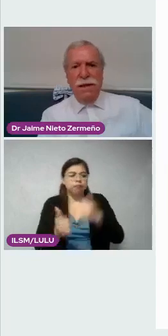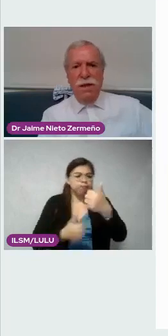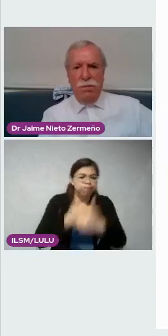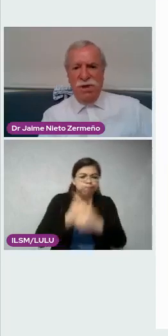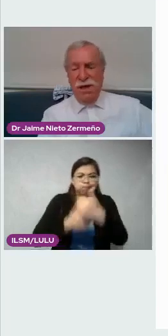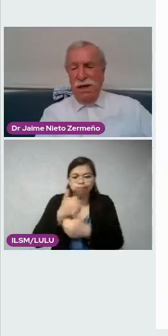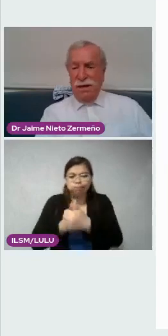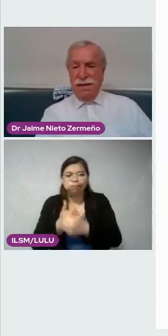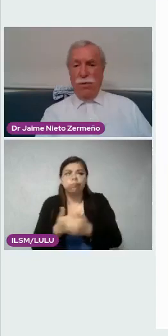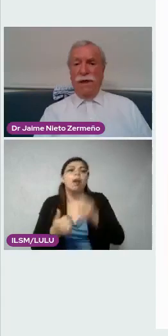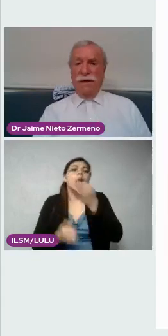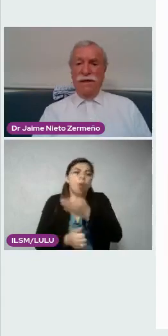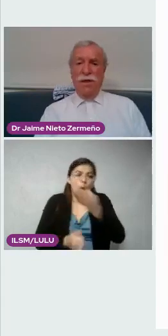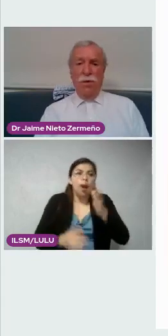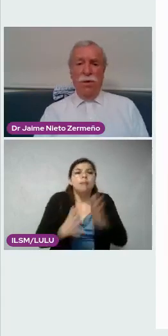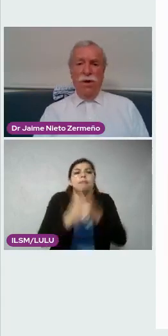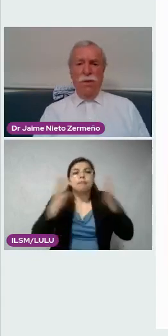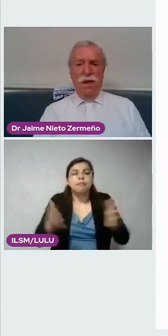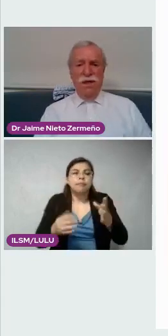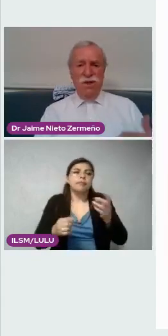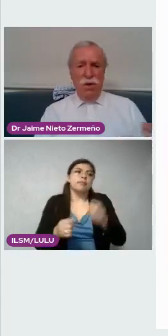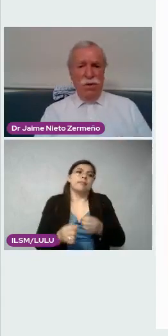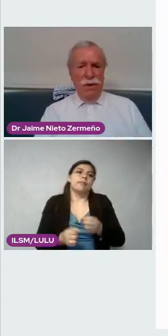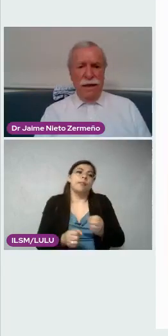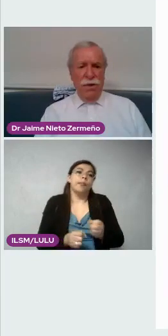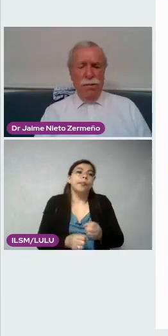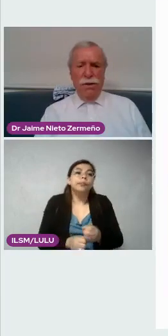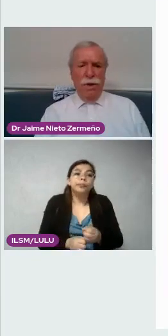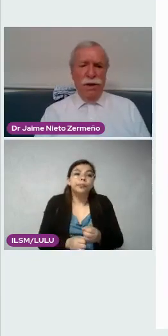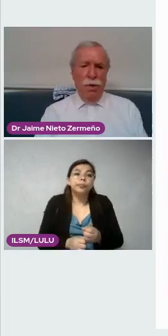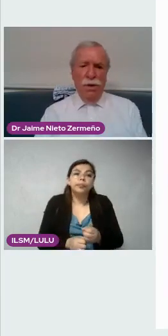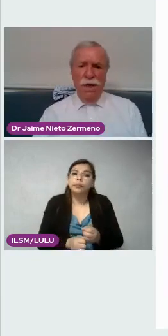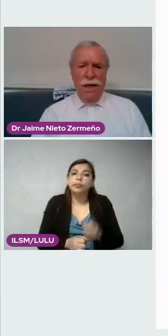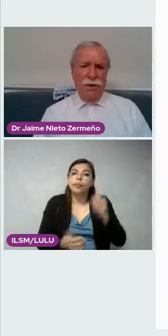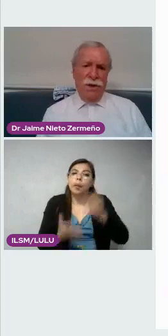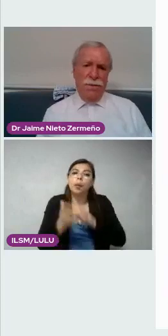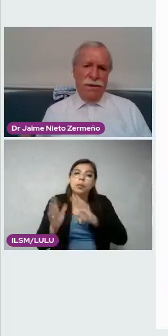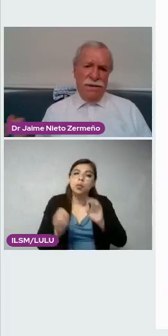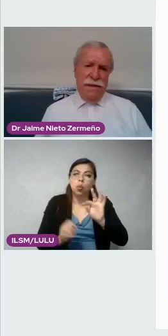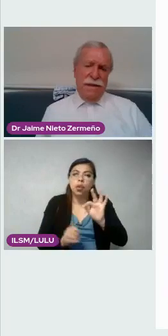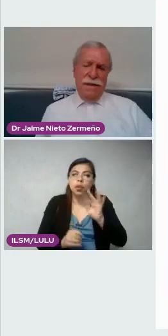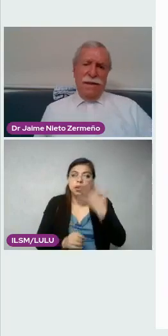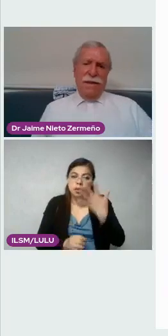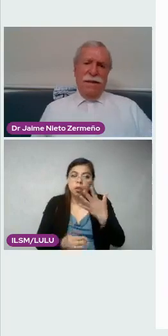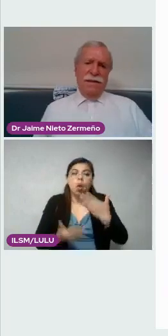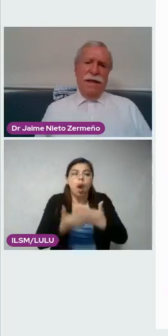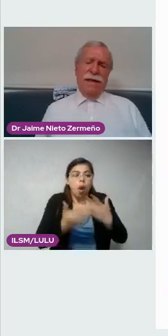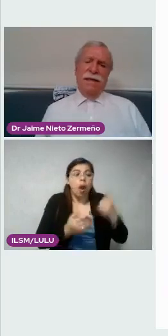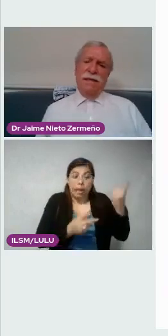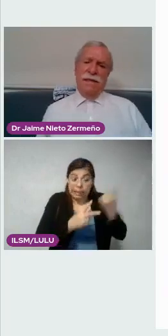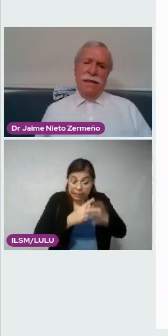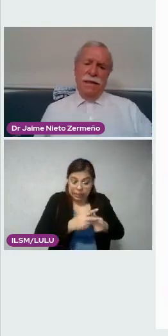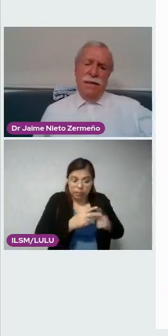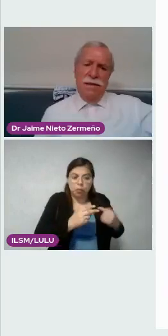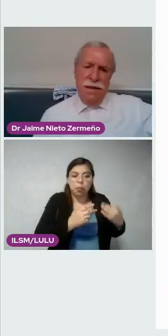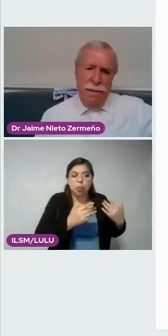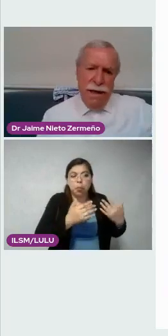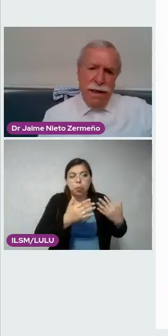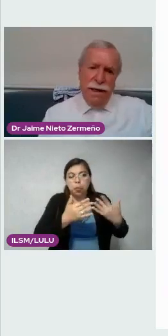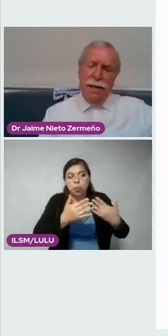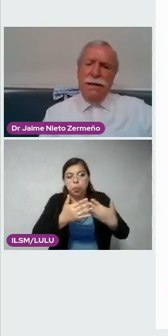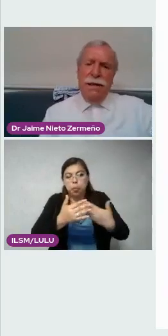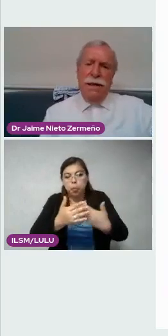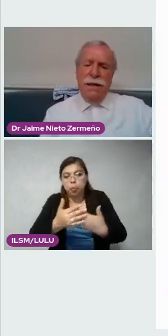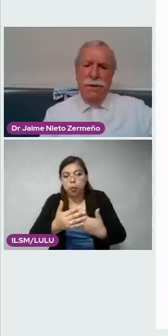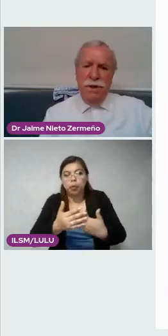duda, es gran importancia. Desde 45 inició, ya ha ido madurando, actualmente es gratis, se